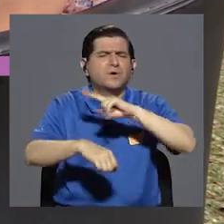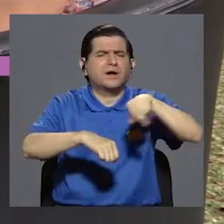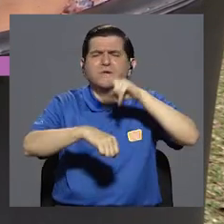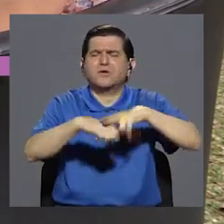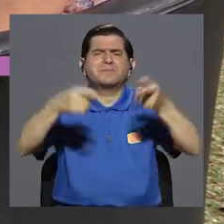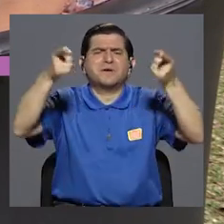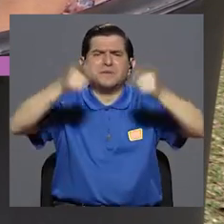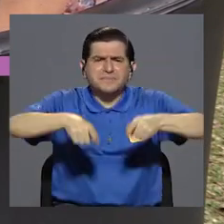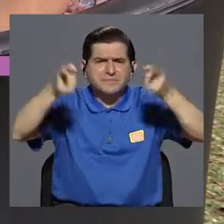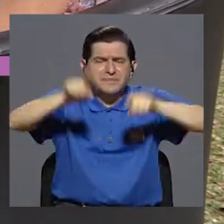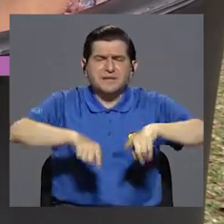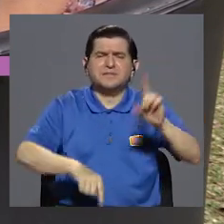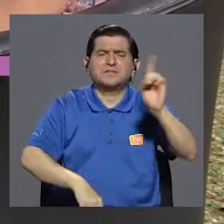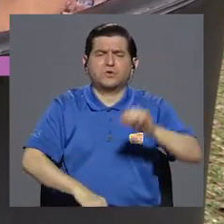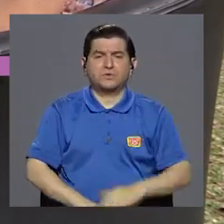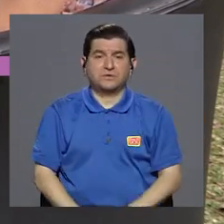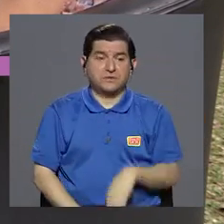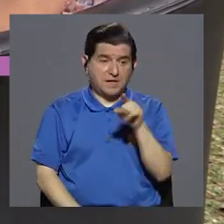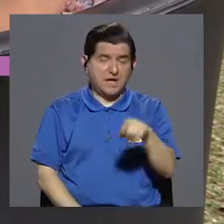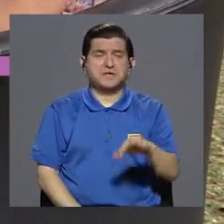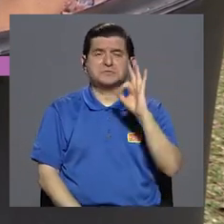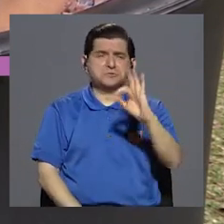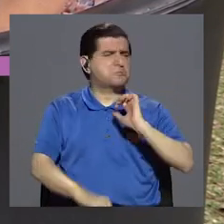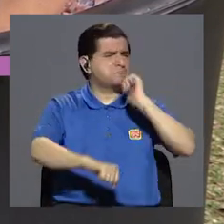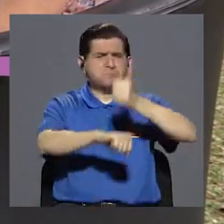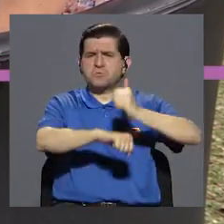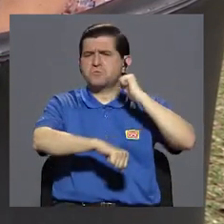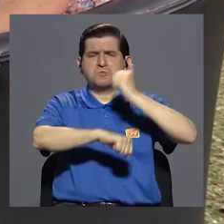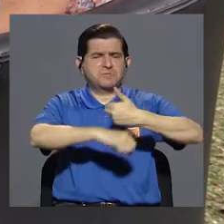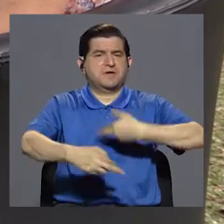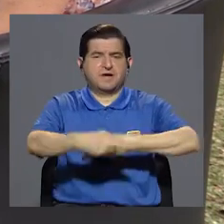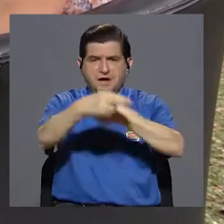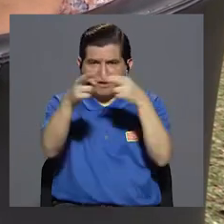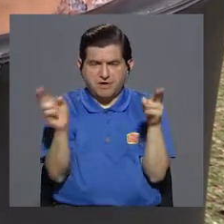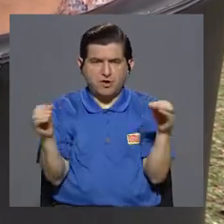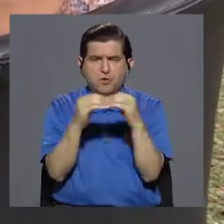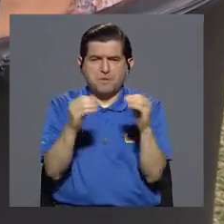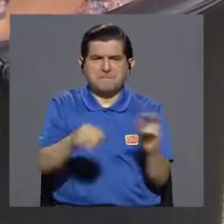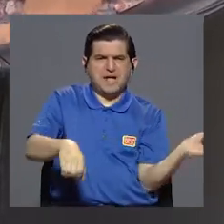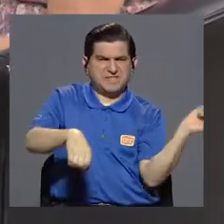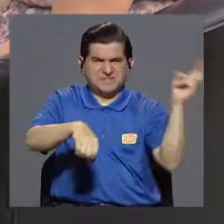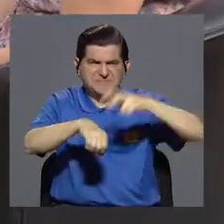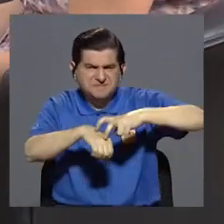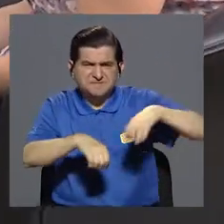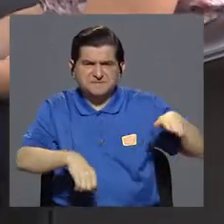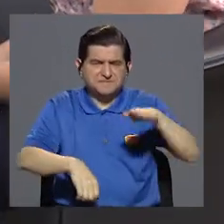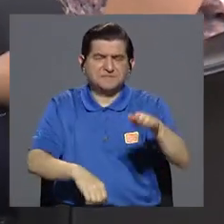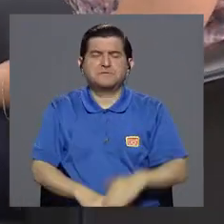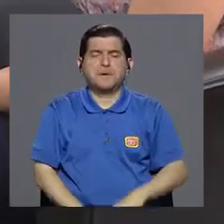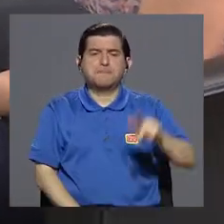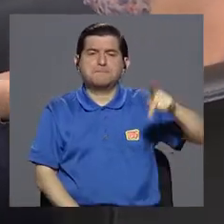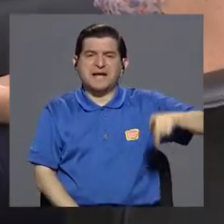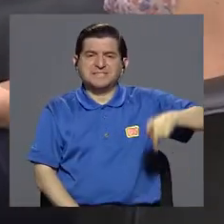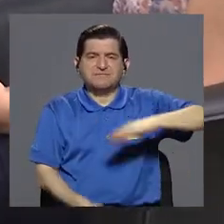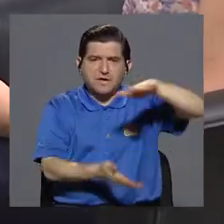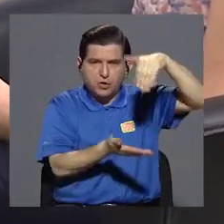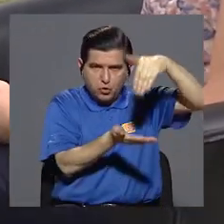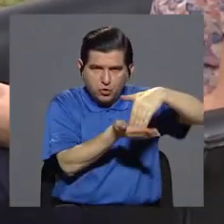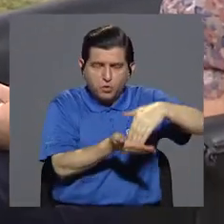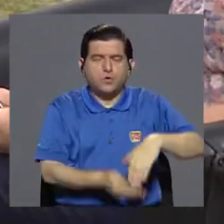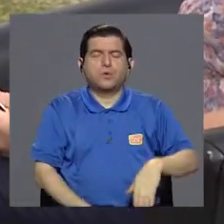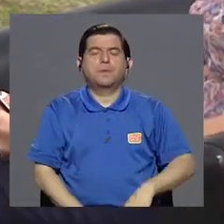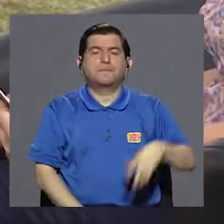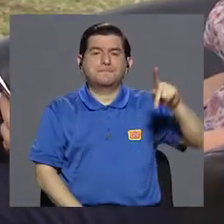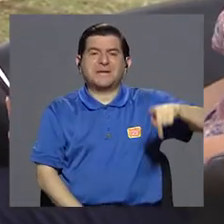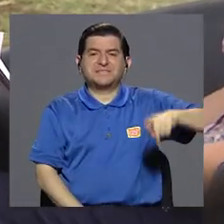más se dan las mordeduras? Sí, Gabriela, eso está muy bien definido. Las regiones donde se dan más mordeduras de serpientes son el Pacífico Central, el